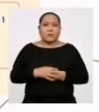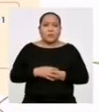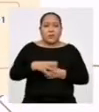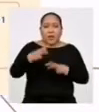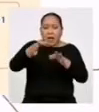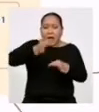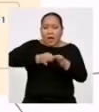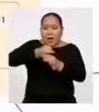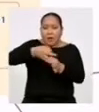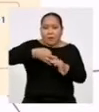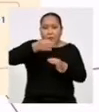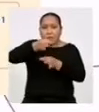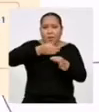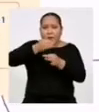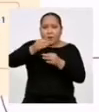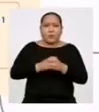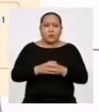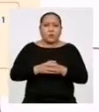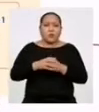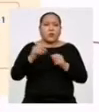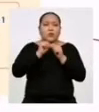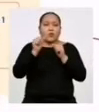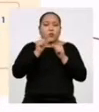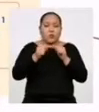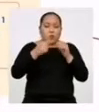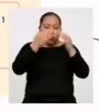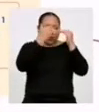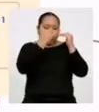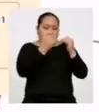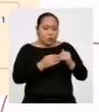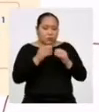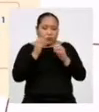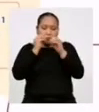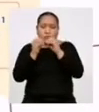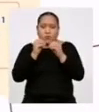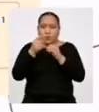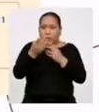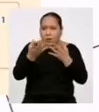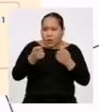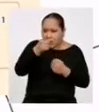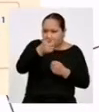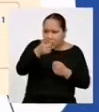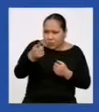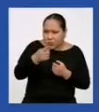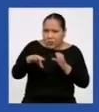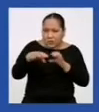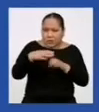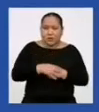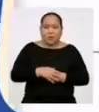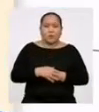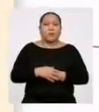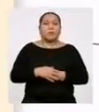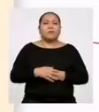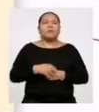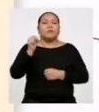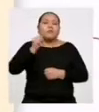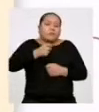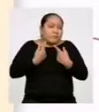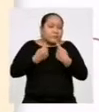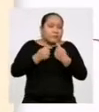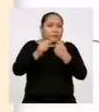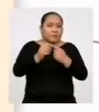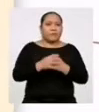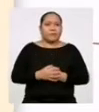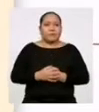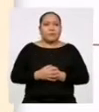Reemplazamos los valores de nuestra fórmula Y lo resolvemos ¿Quieres hacerlo tú, Jeremis? Vamos a intentar